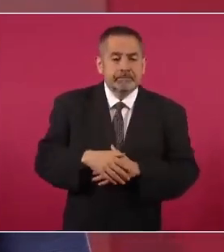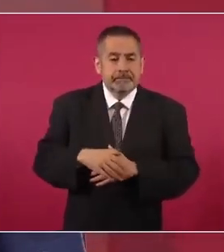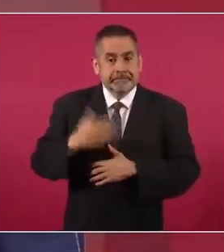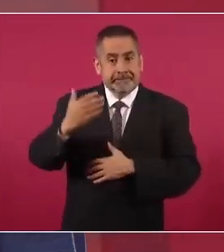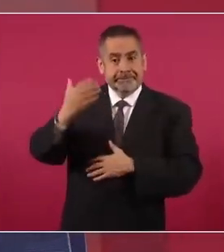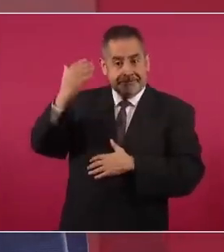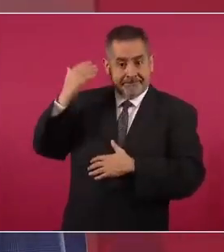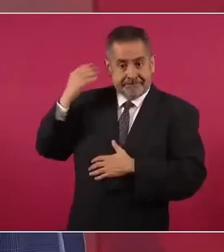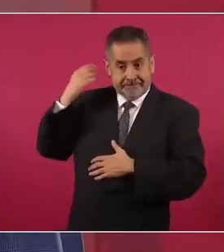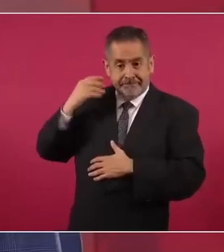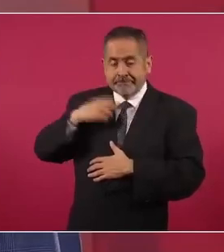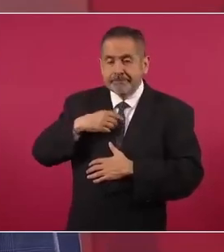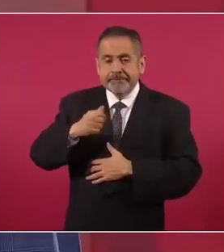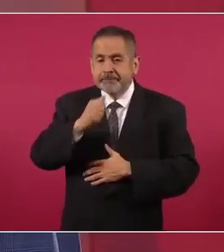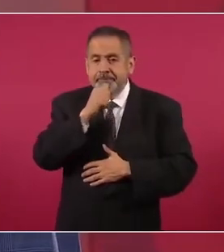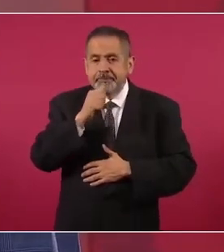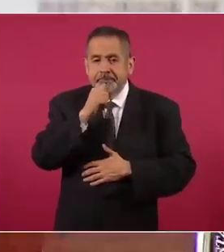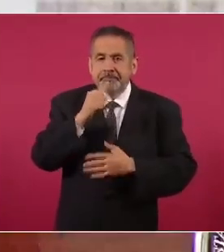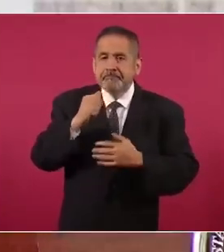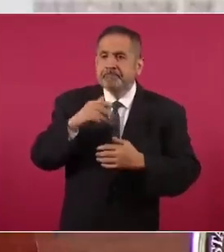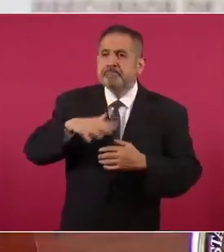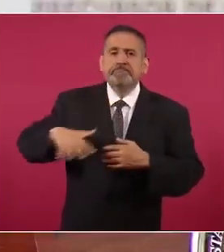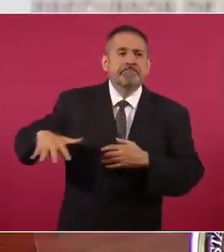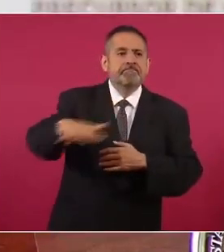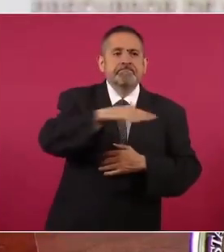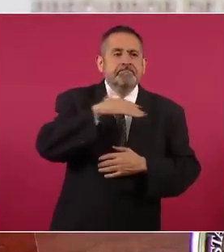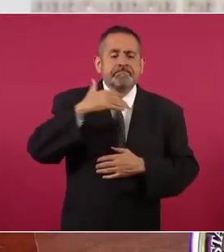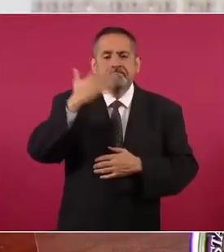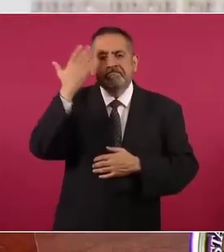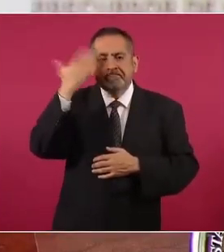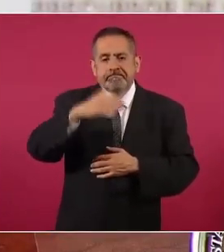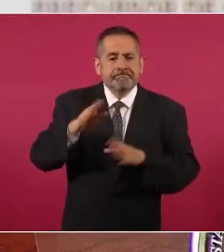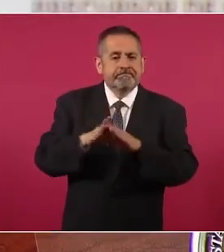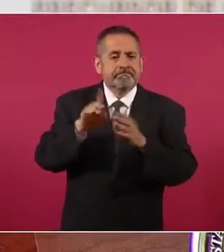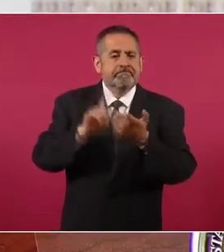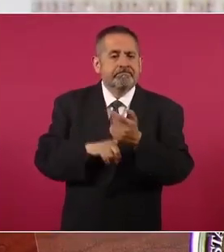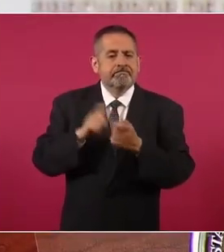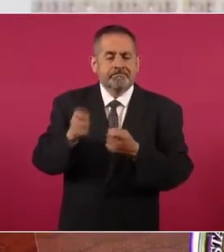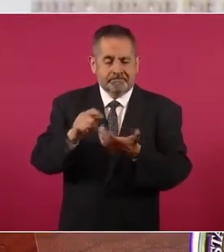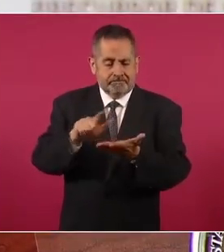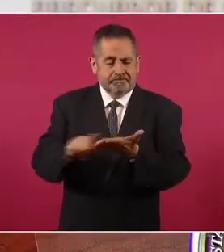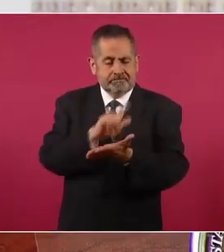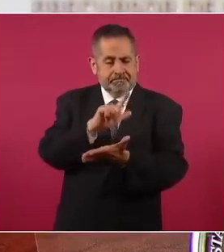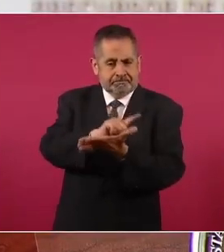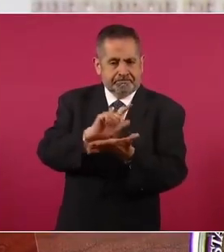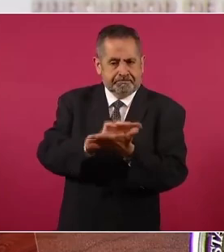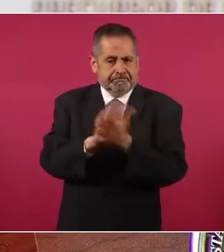el tema de la reforma